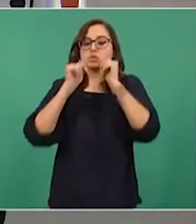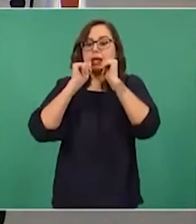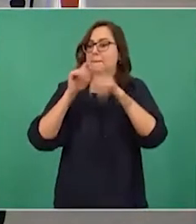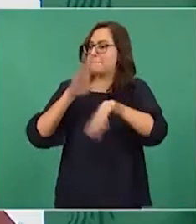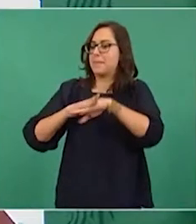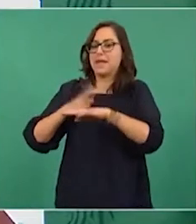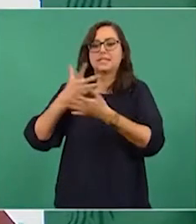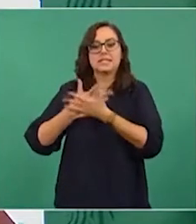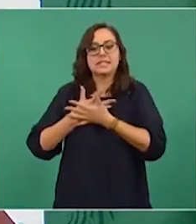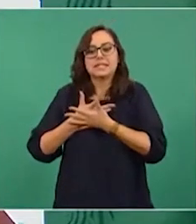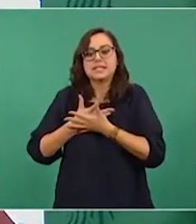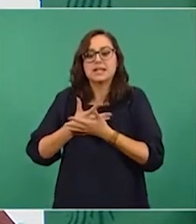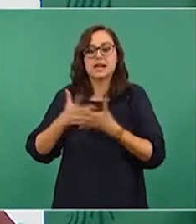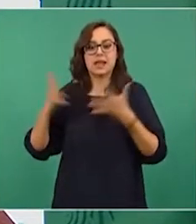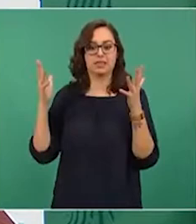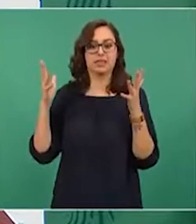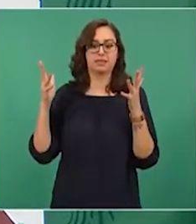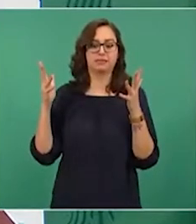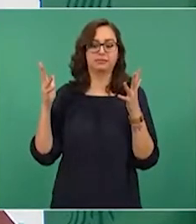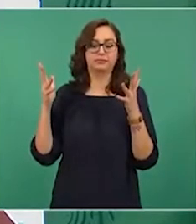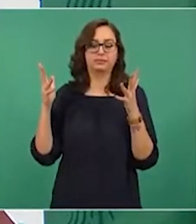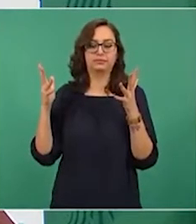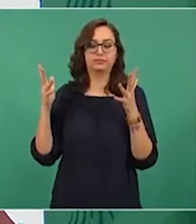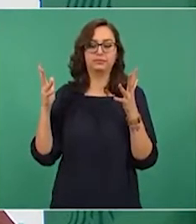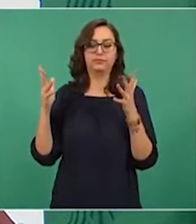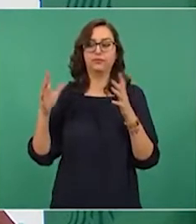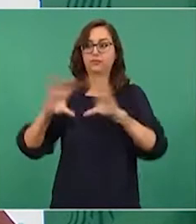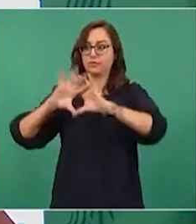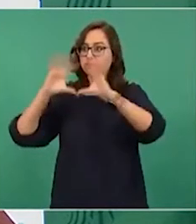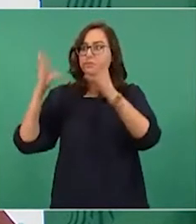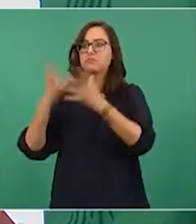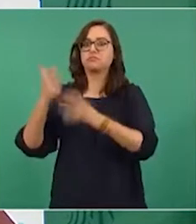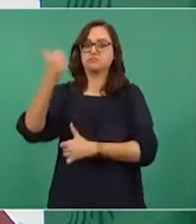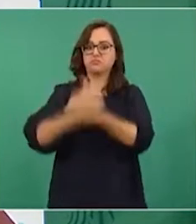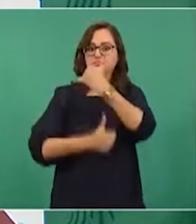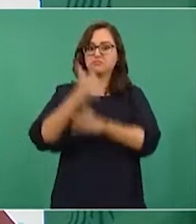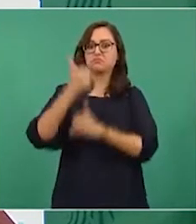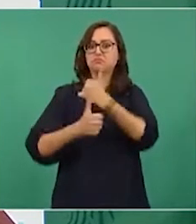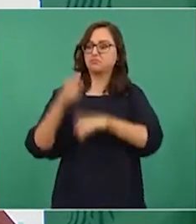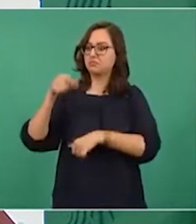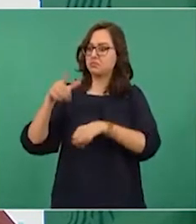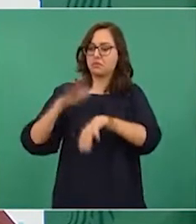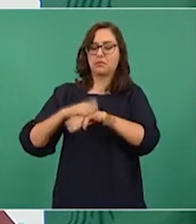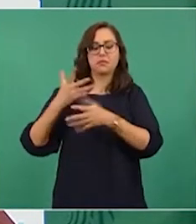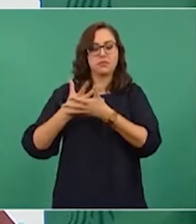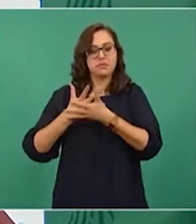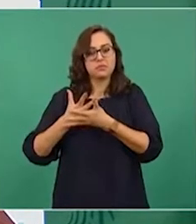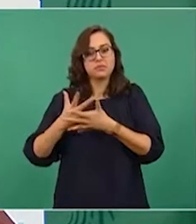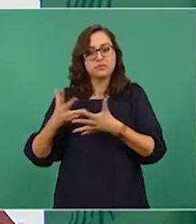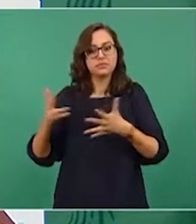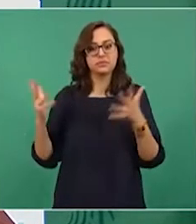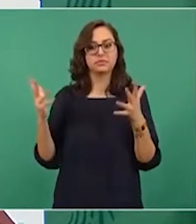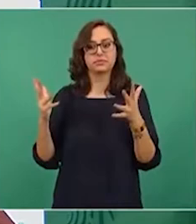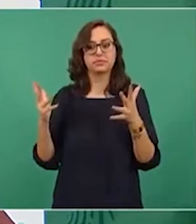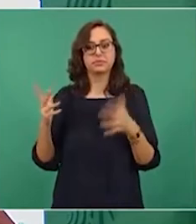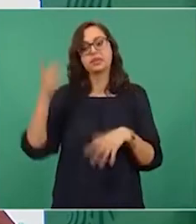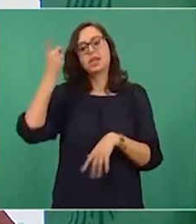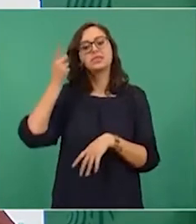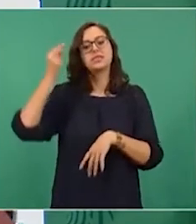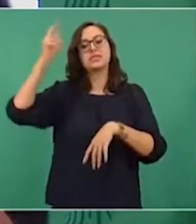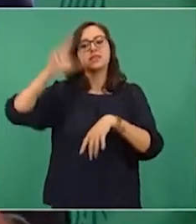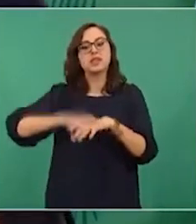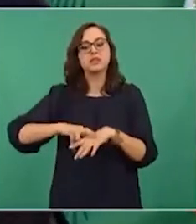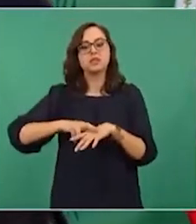una de las empresas más grandes del mundo, y el director